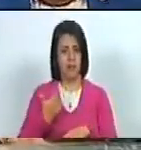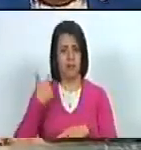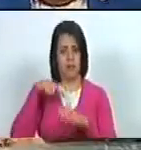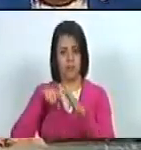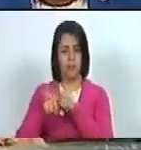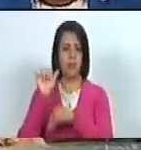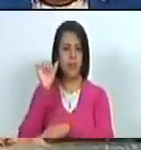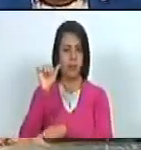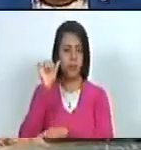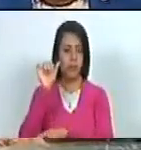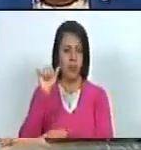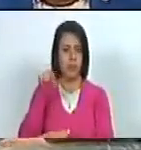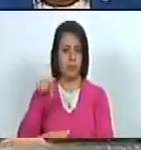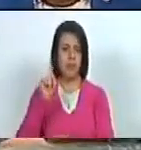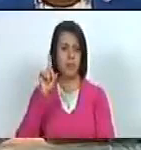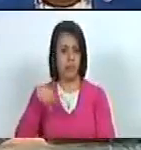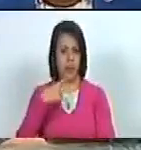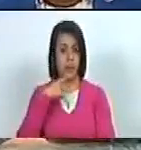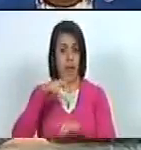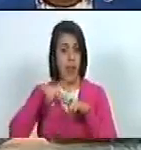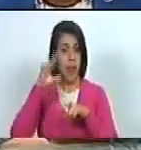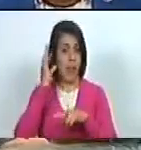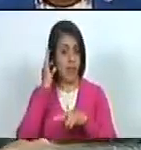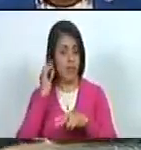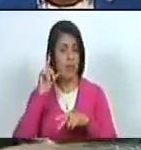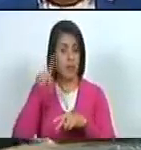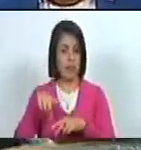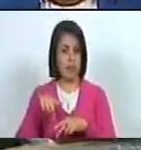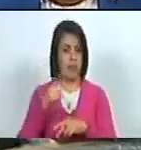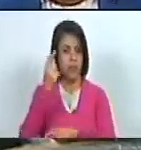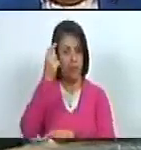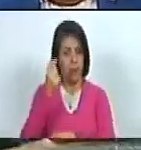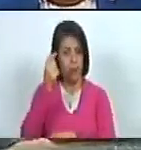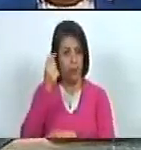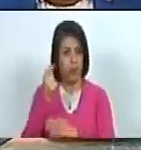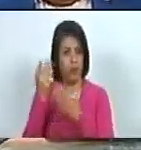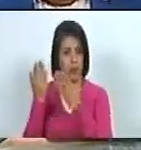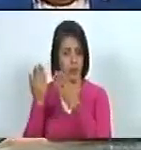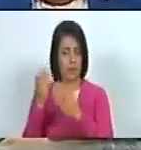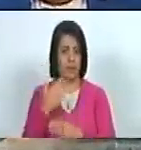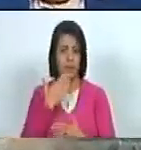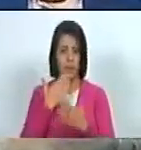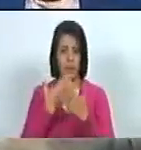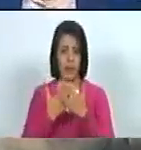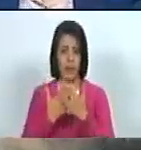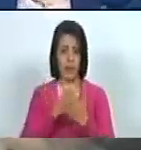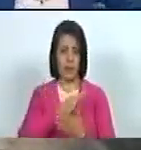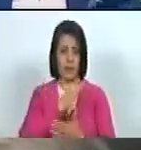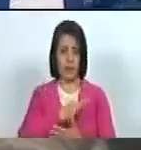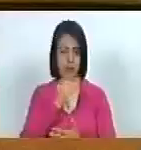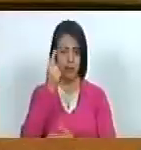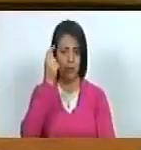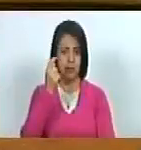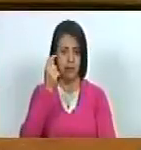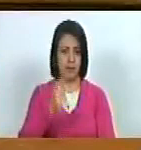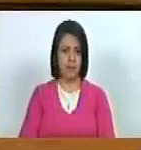dentro del espectro autista. También las niñas y también las diputadas, como esta preciosa. Muchas gracias, señor diputado.